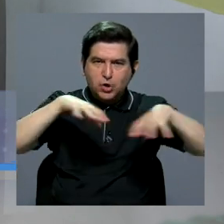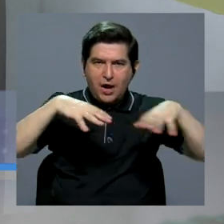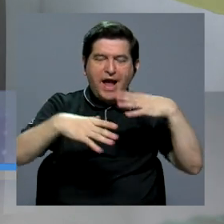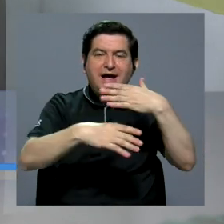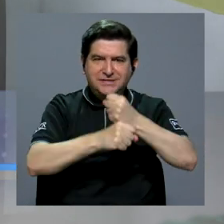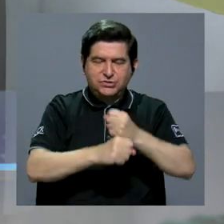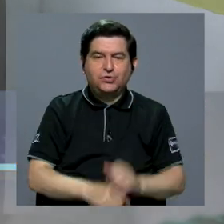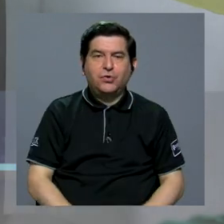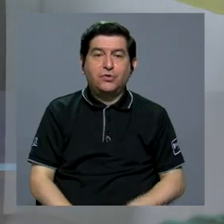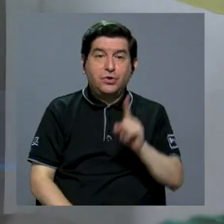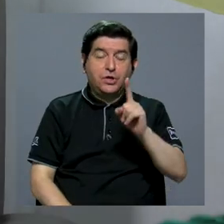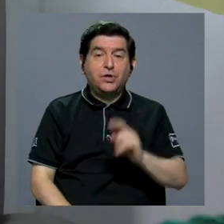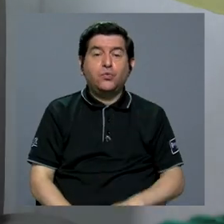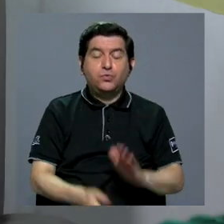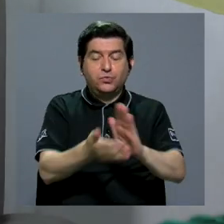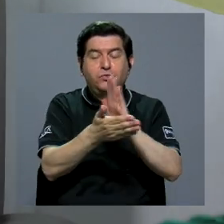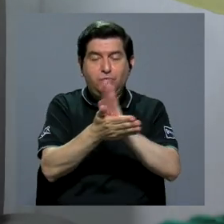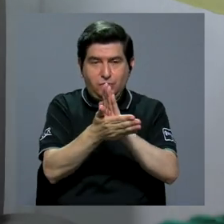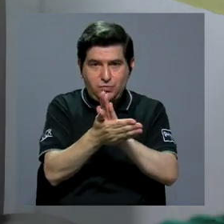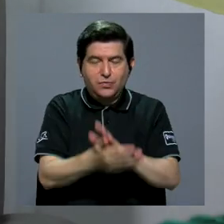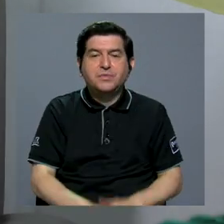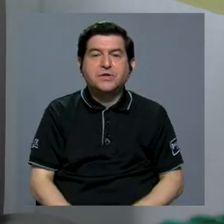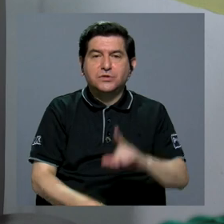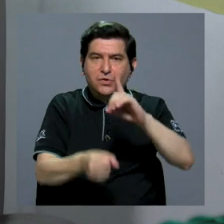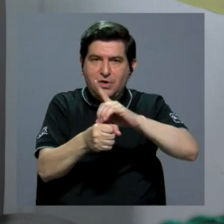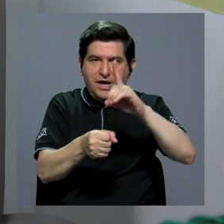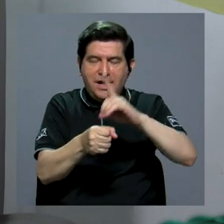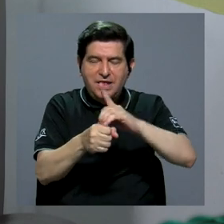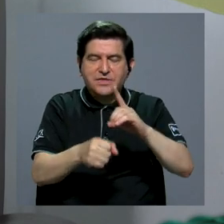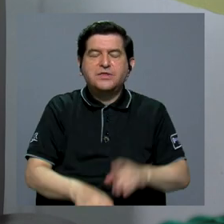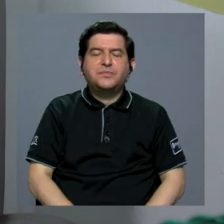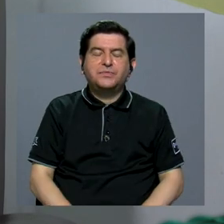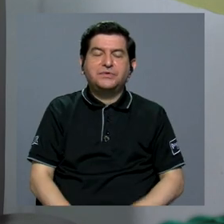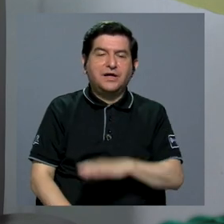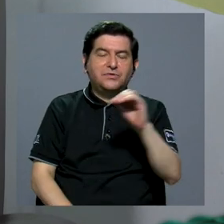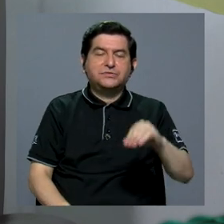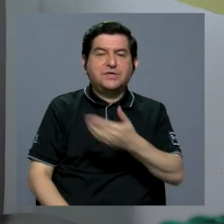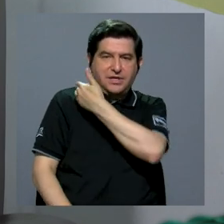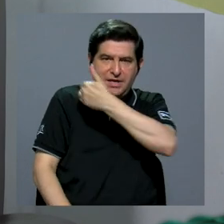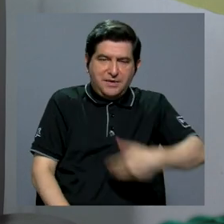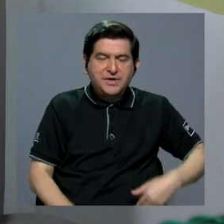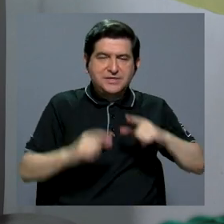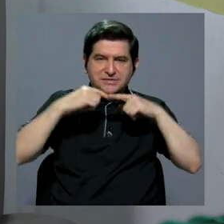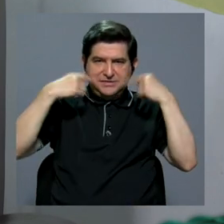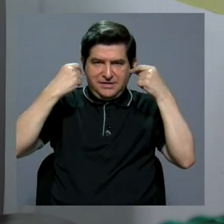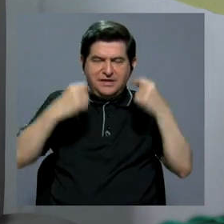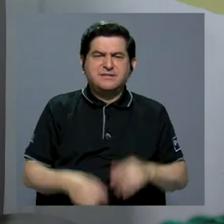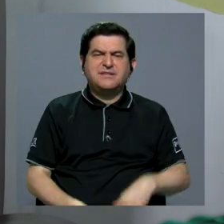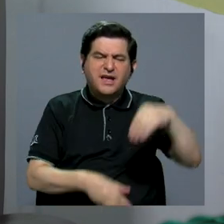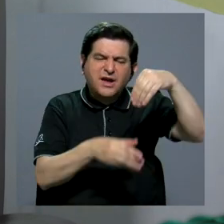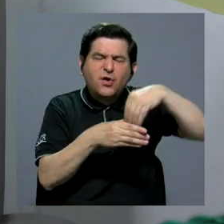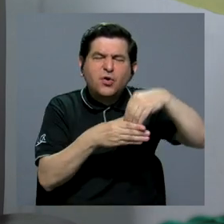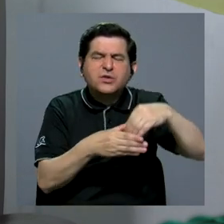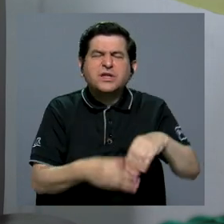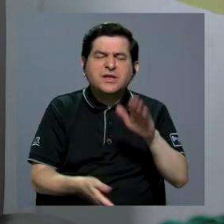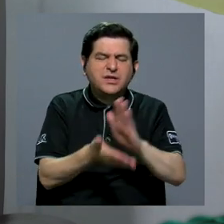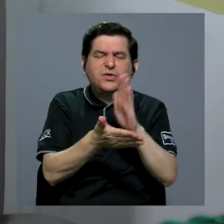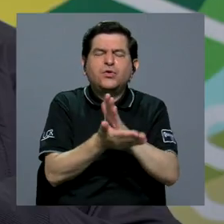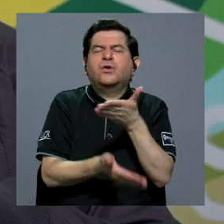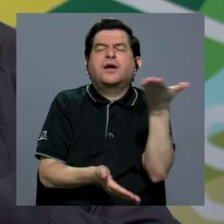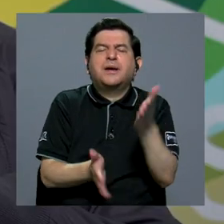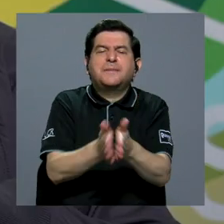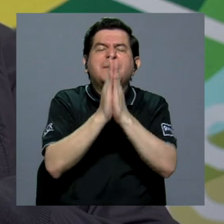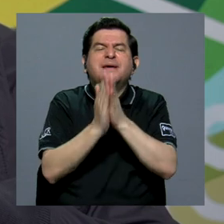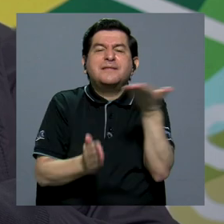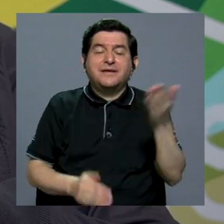comunicación tanto a los diputados de la República como al presidente Rodrigo Chávez. ¿Qué contiene esa información? ¿Qué